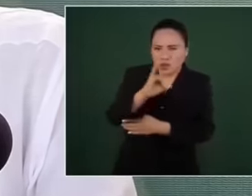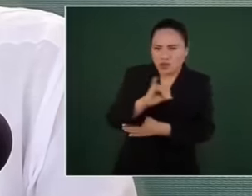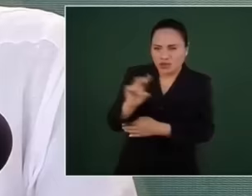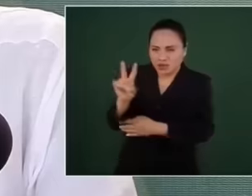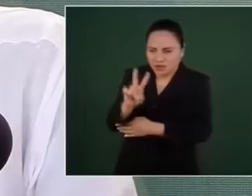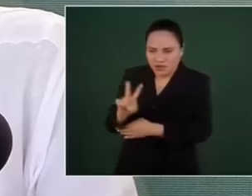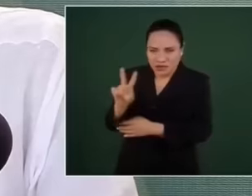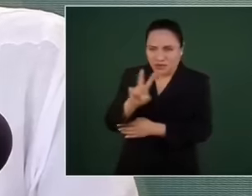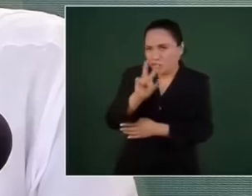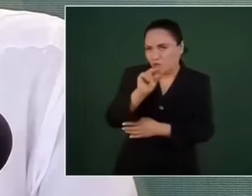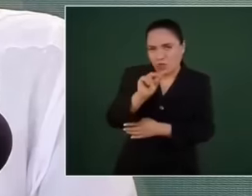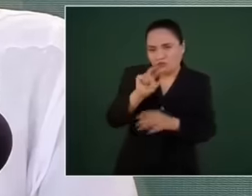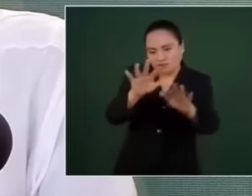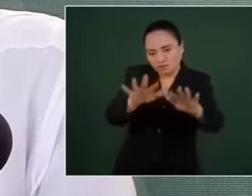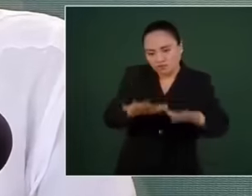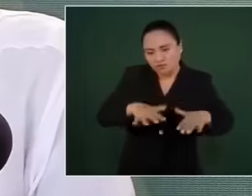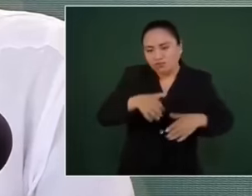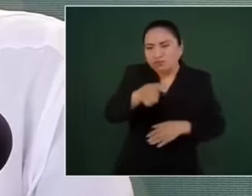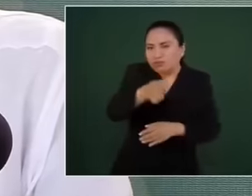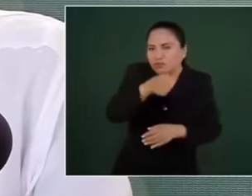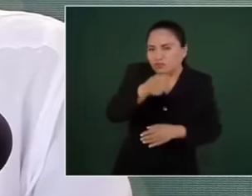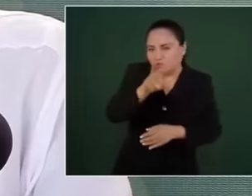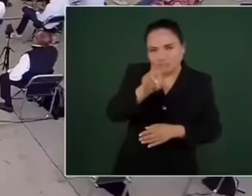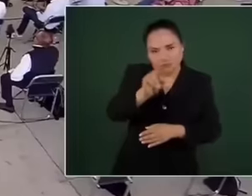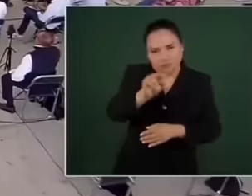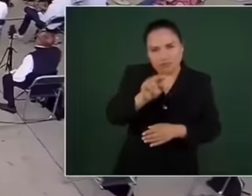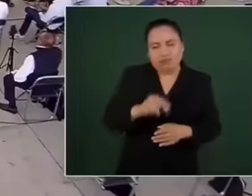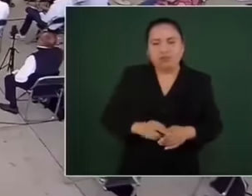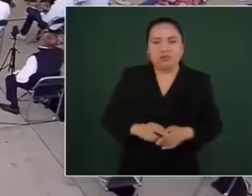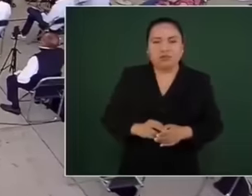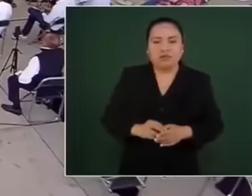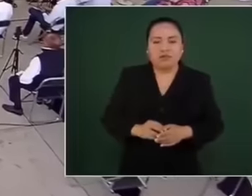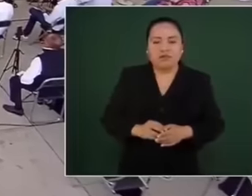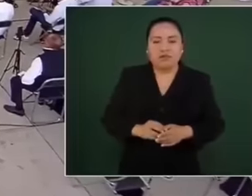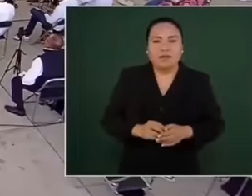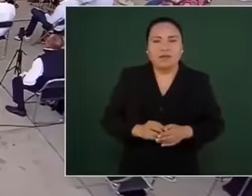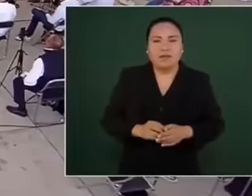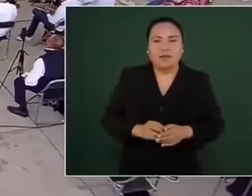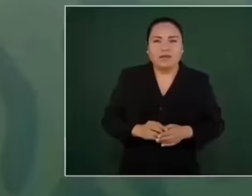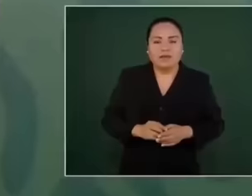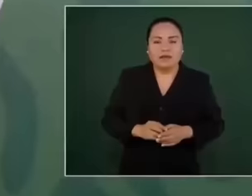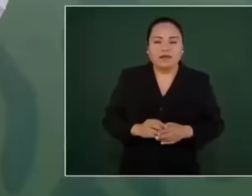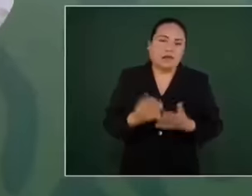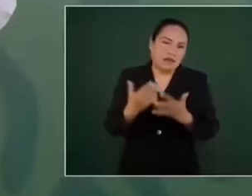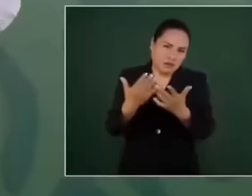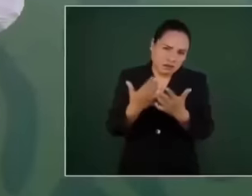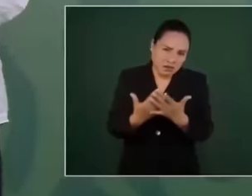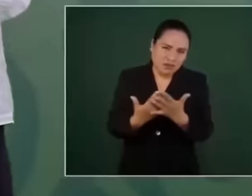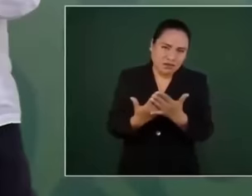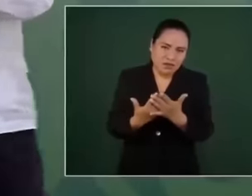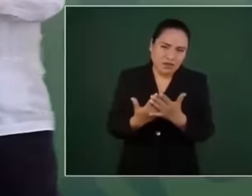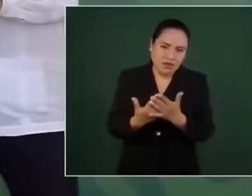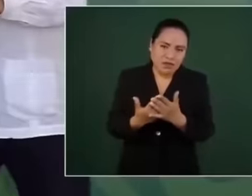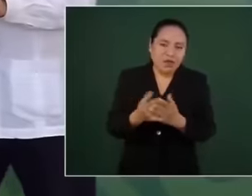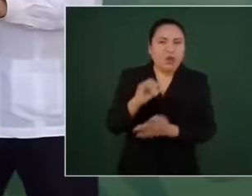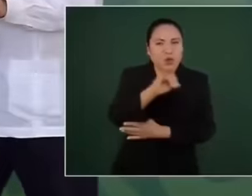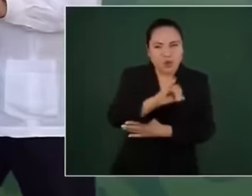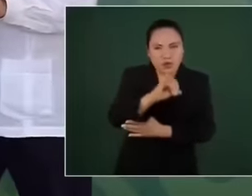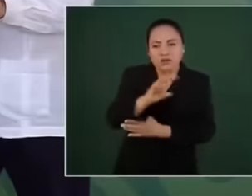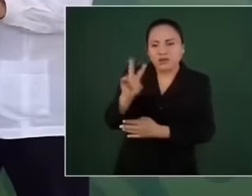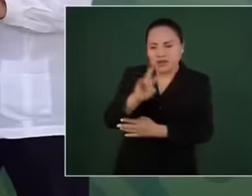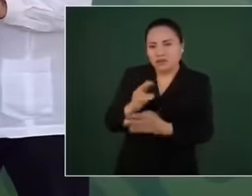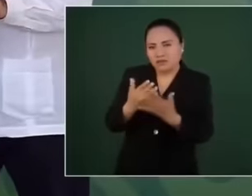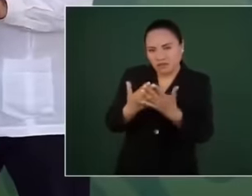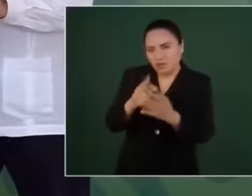sea buena onda el presidente, pero otra cosa ya es la blasfema. Y el presidente López Obrador, pues, tiene sus